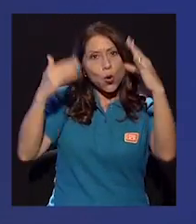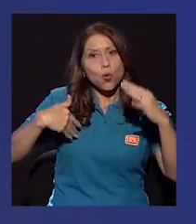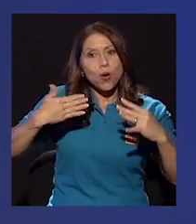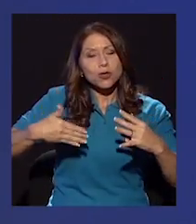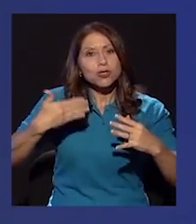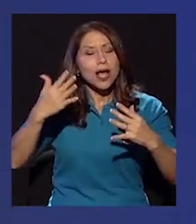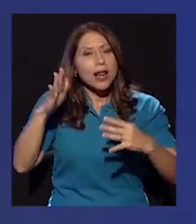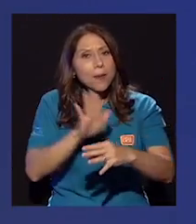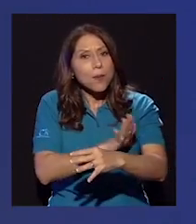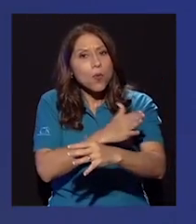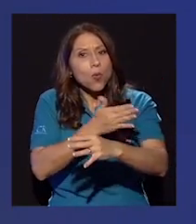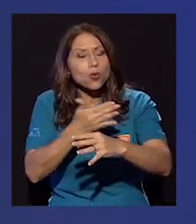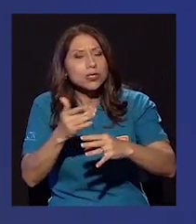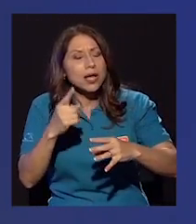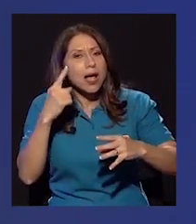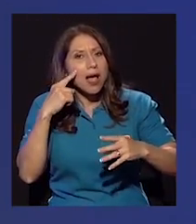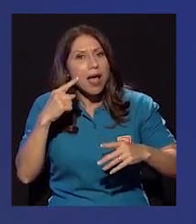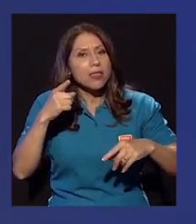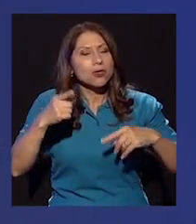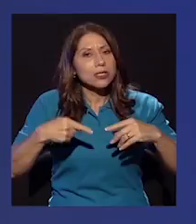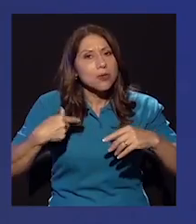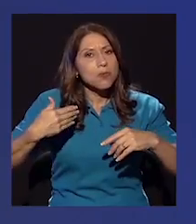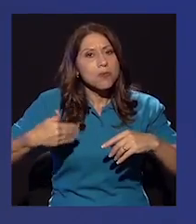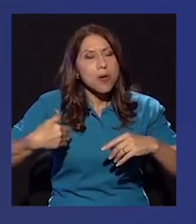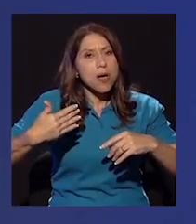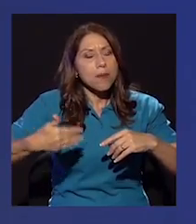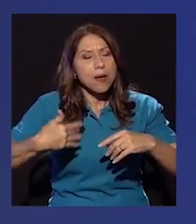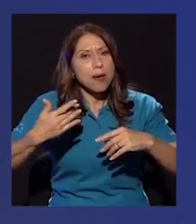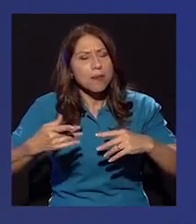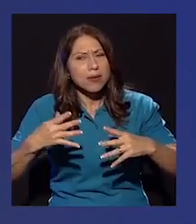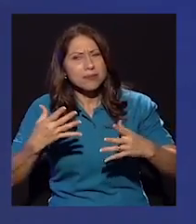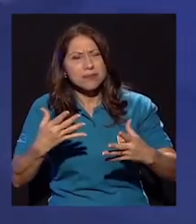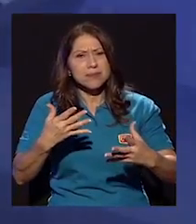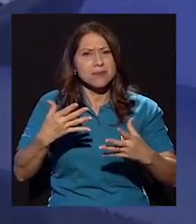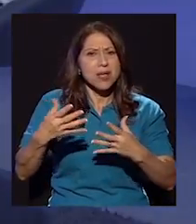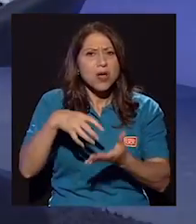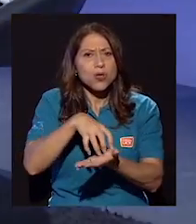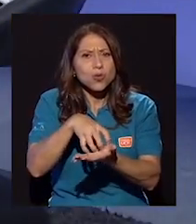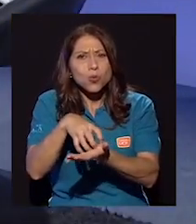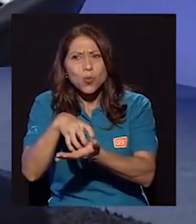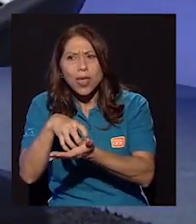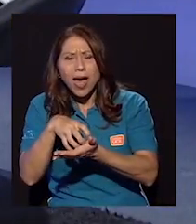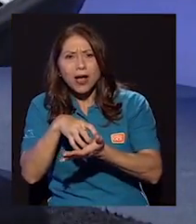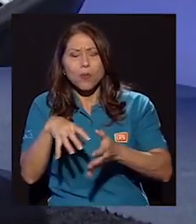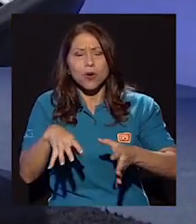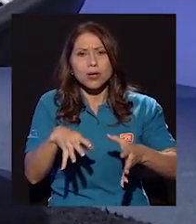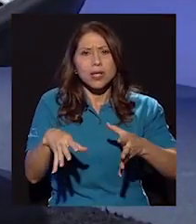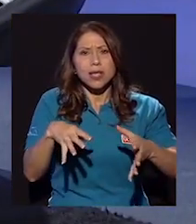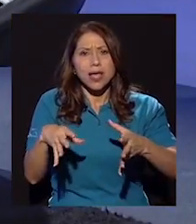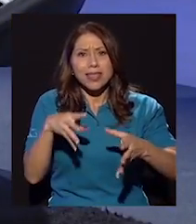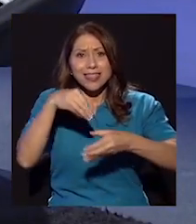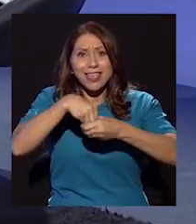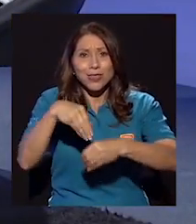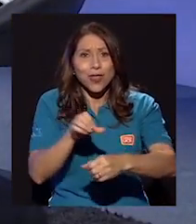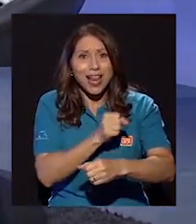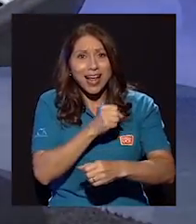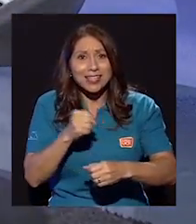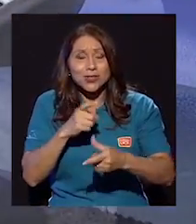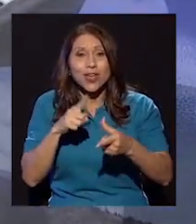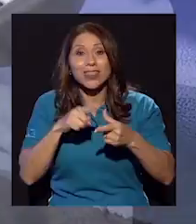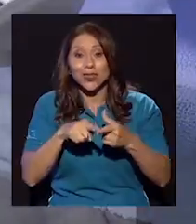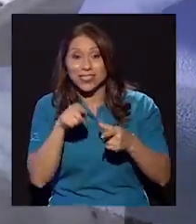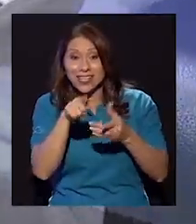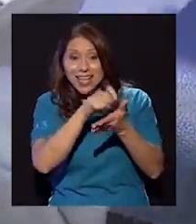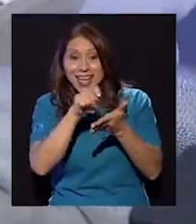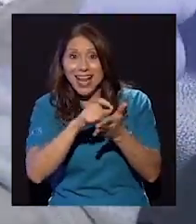desestabilizarse, aparecen elementos de la tonalidad que generan duda, que generan tensión dentro de la canción, entonces la letra está hablándonos de